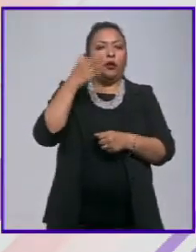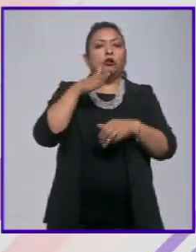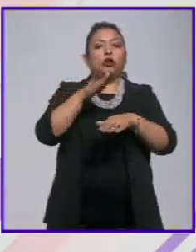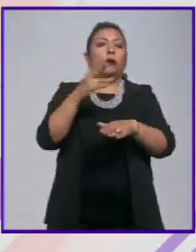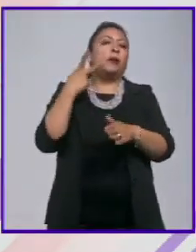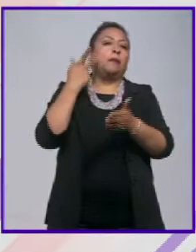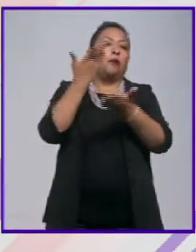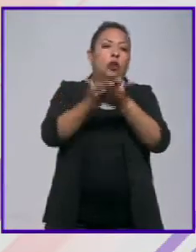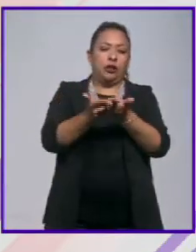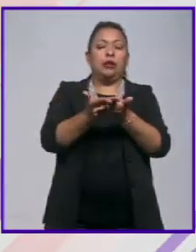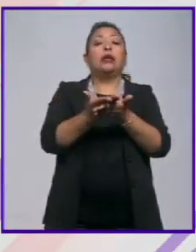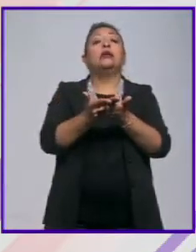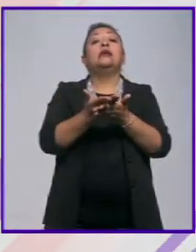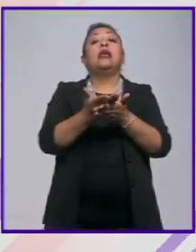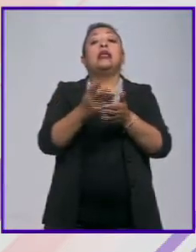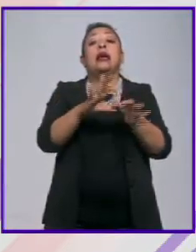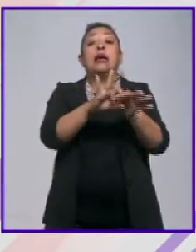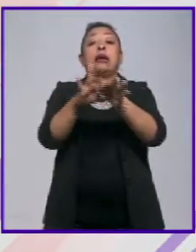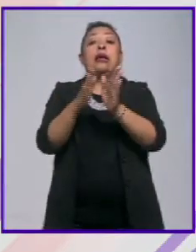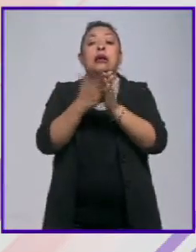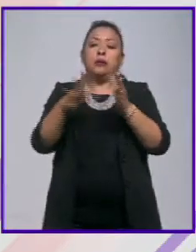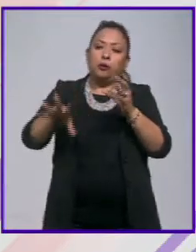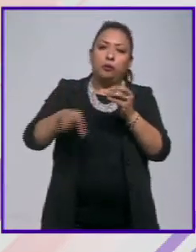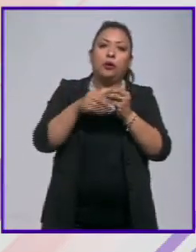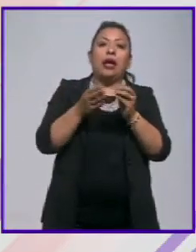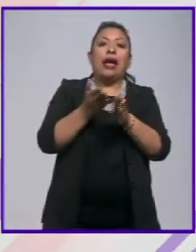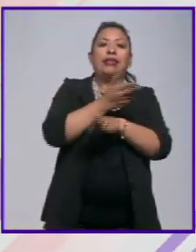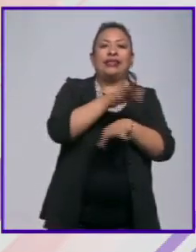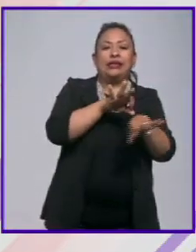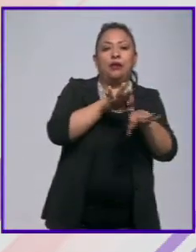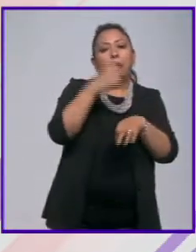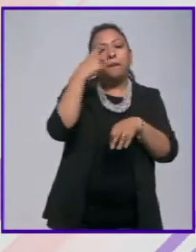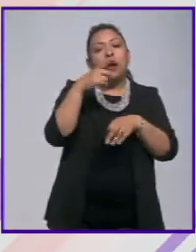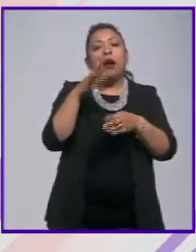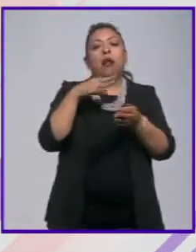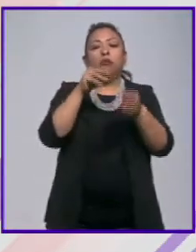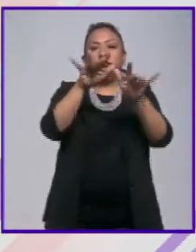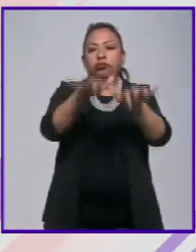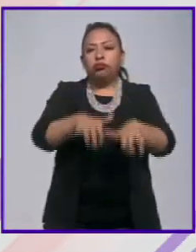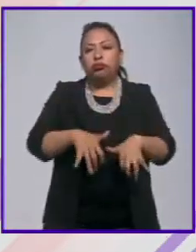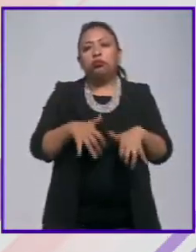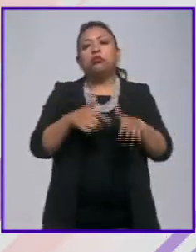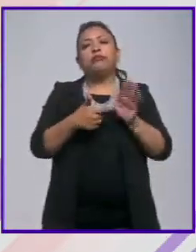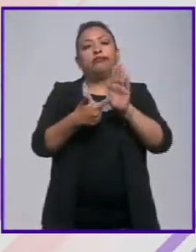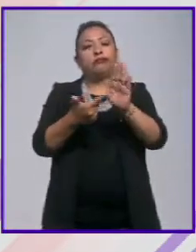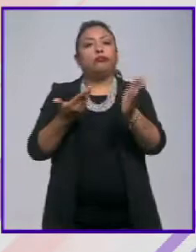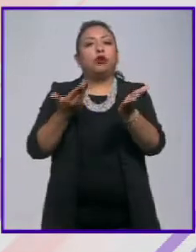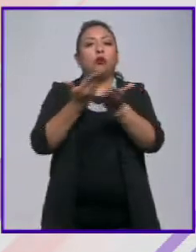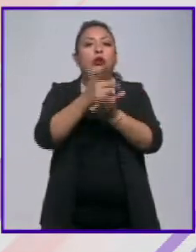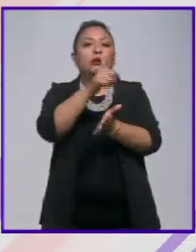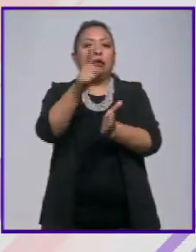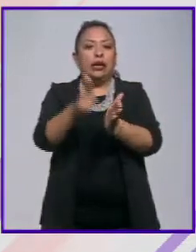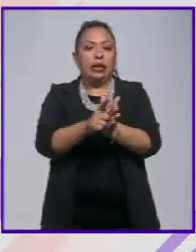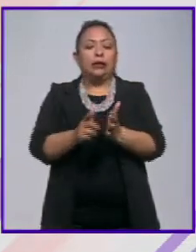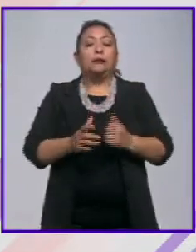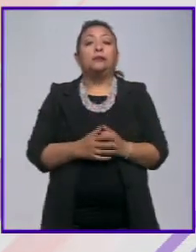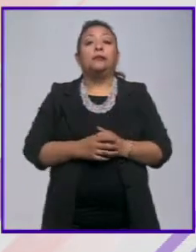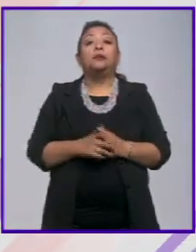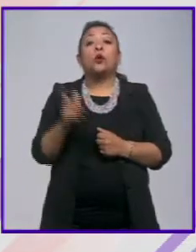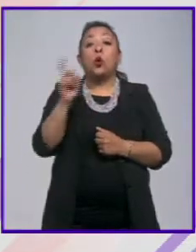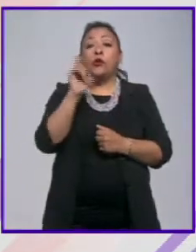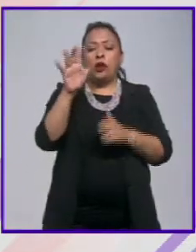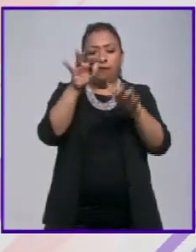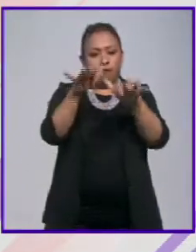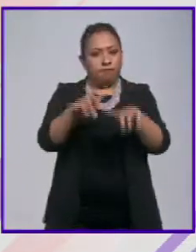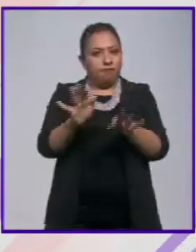públicas de la red del libro se sumará al trabajo previo para elaborar un documento que sirva como propuesta legislativa una vez que